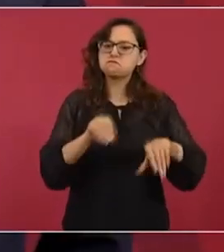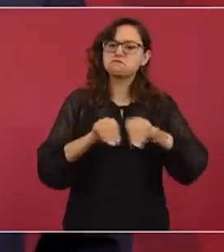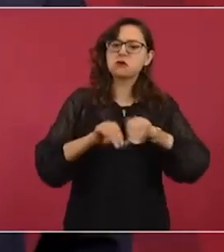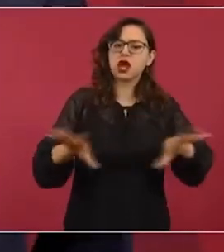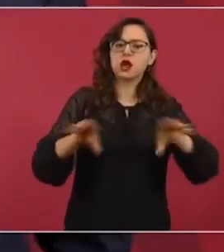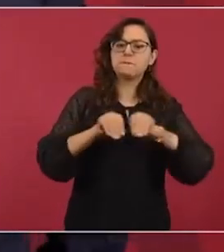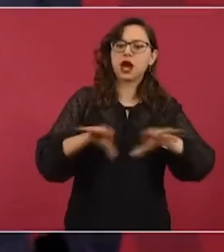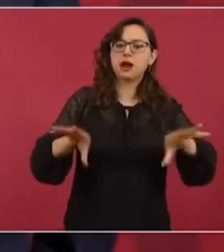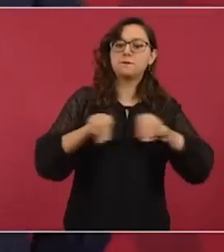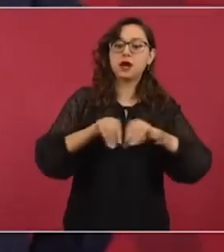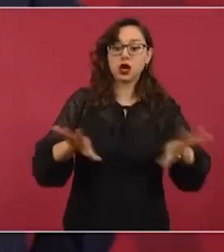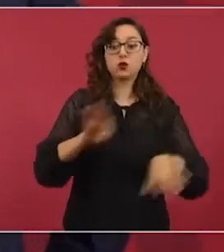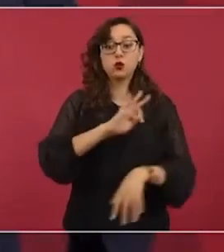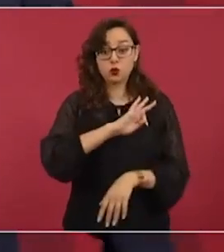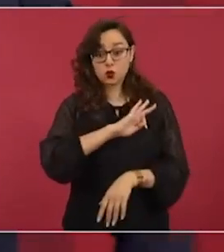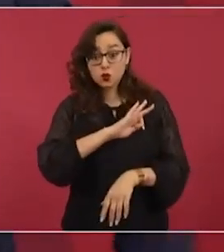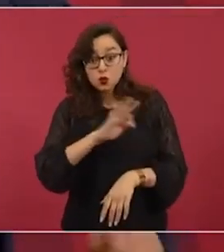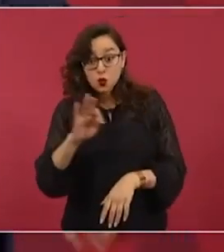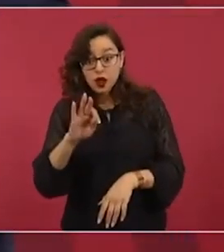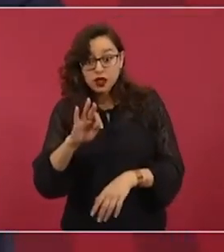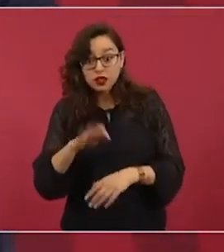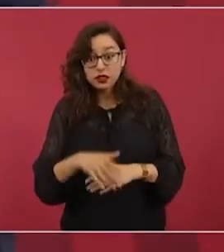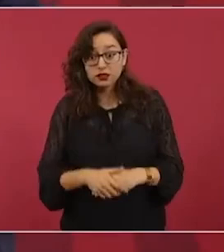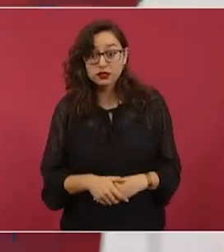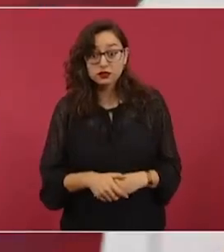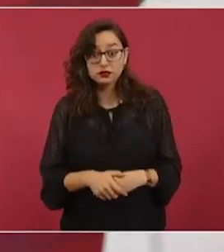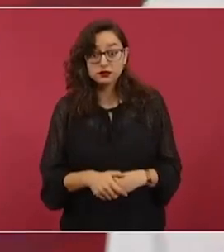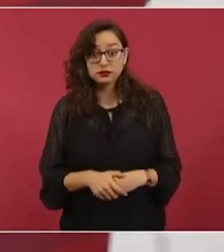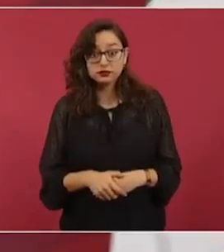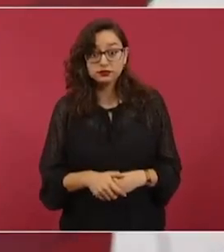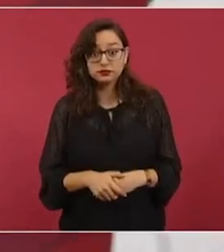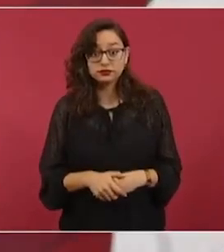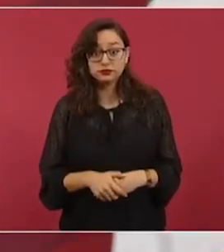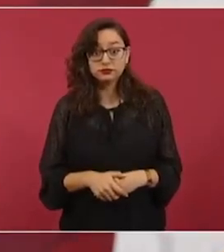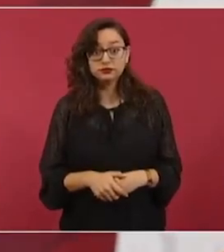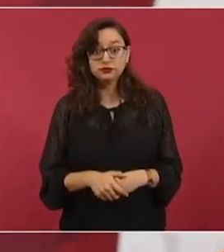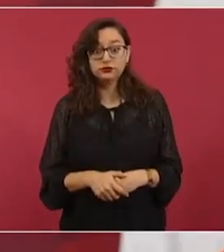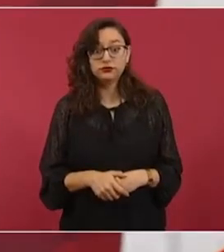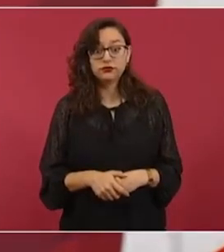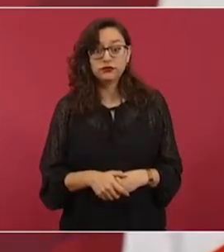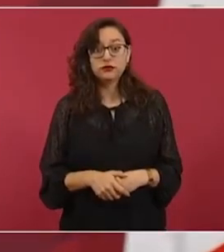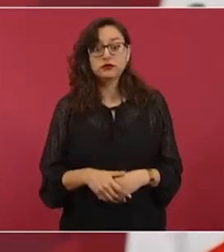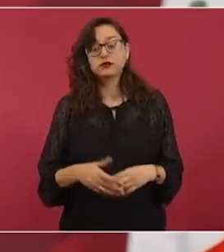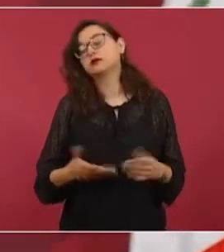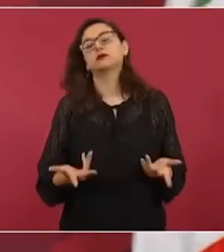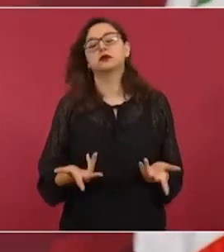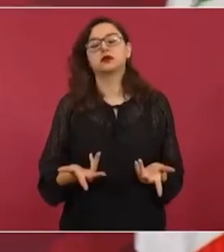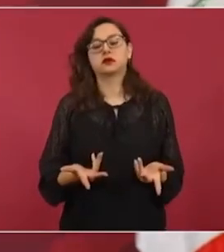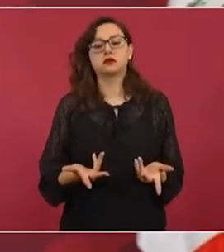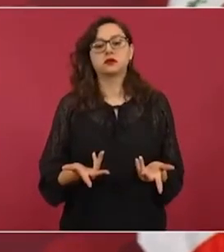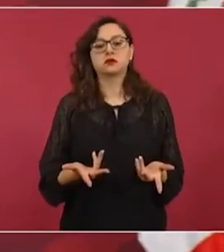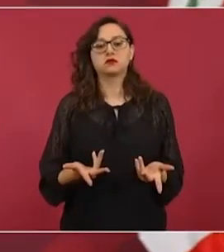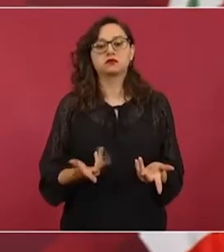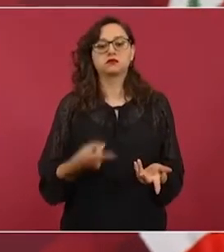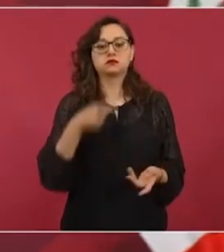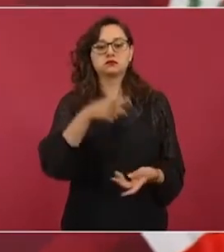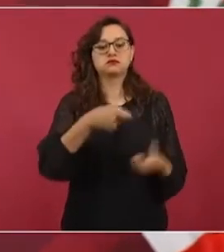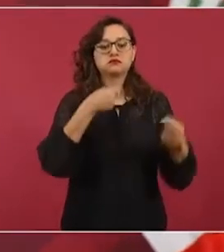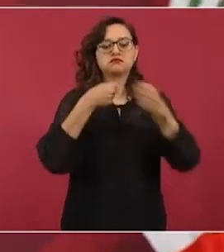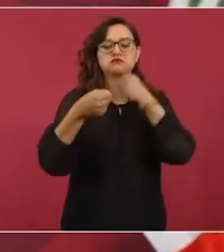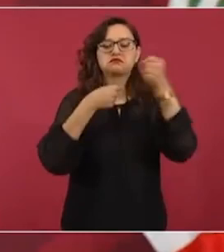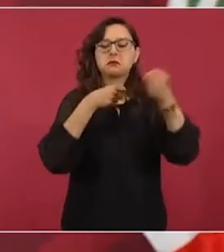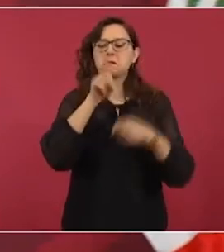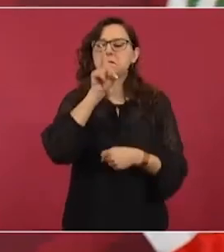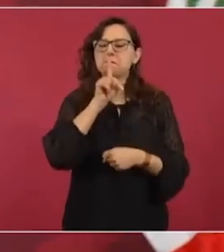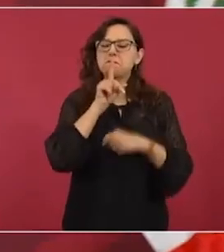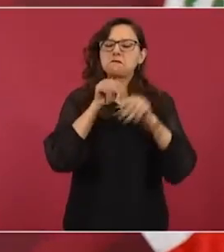¿Se puede seguir manteniendo la máxima delampa del periodismo de que la